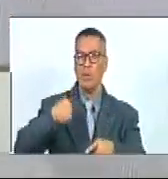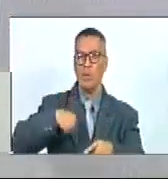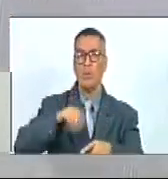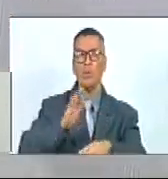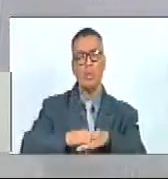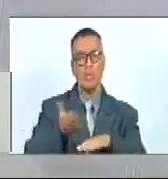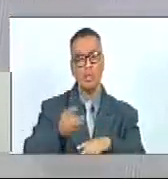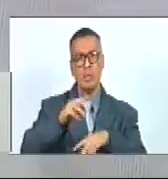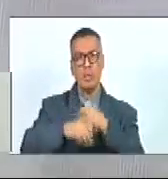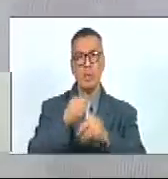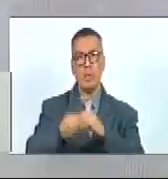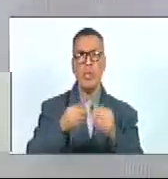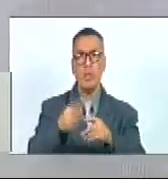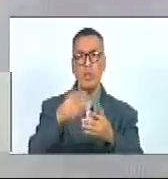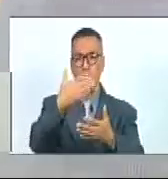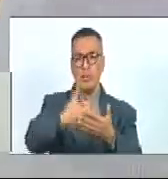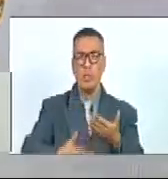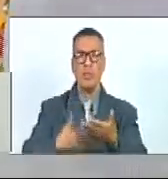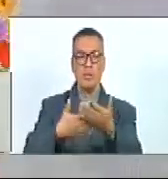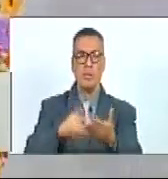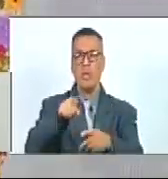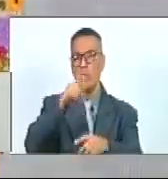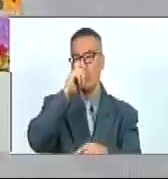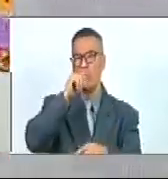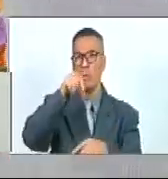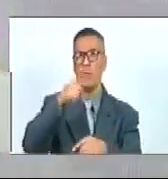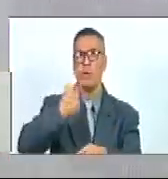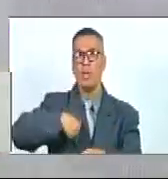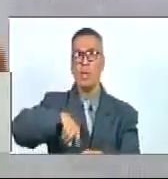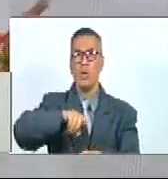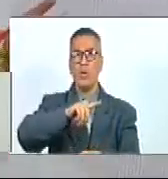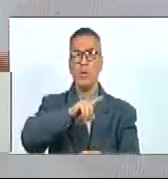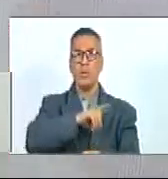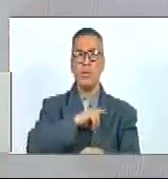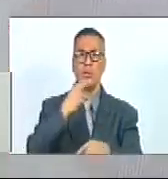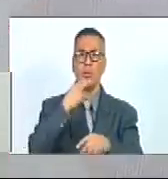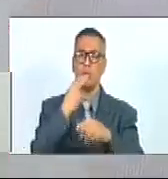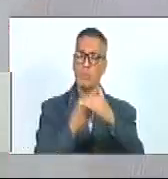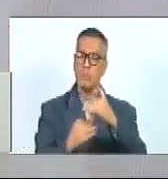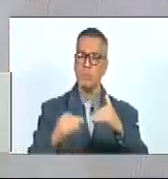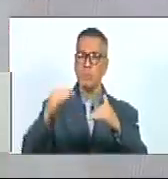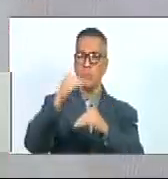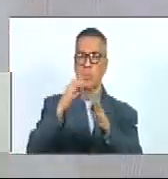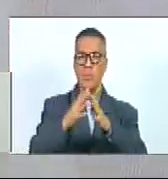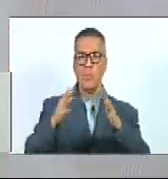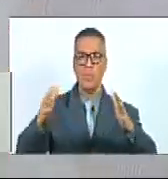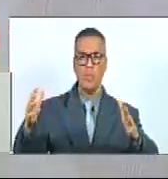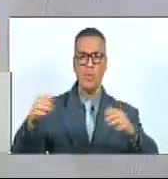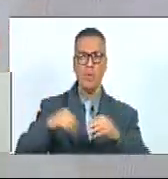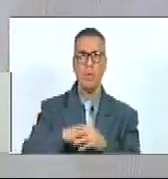se manejan este tipo de informes este año nosotros elevamos las grandes